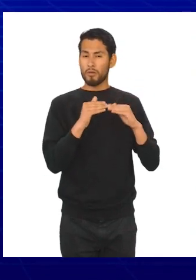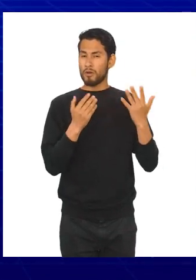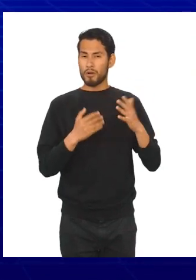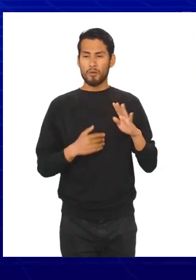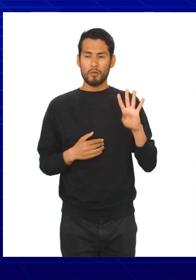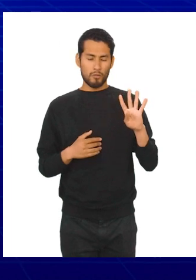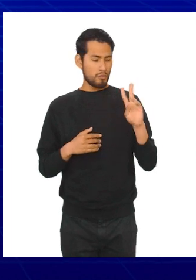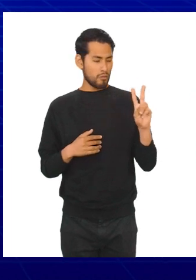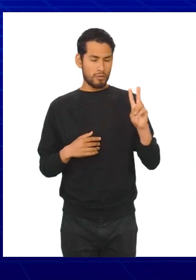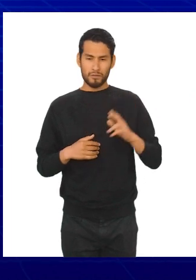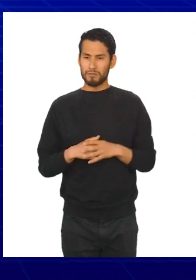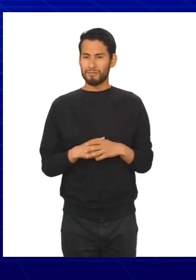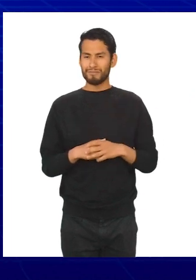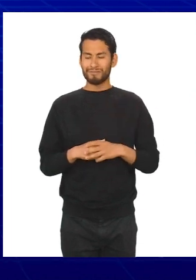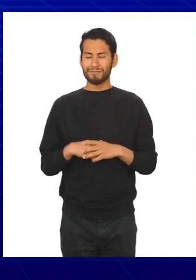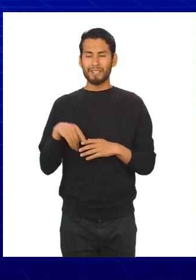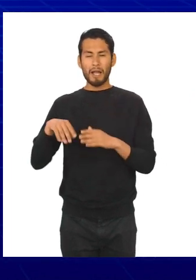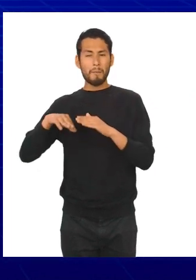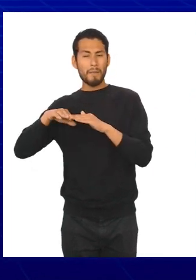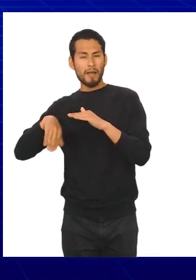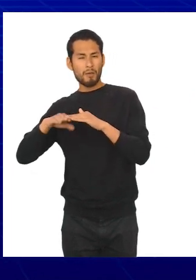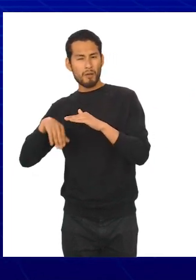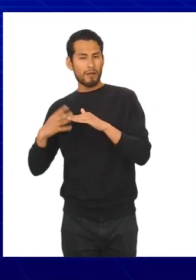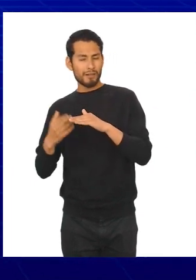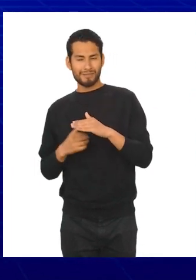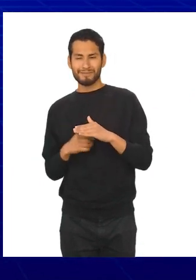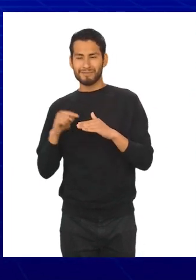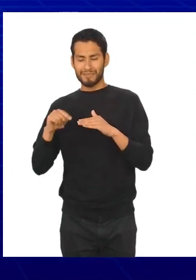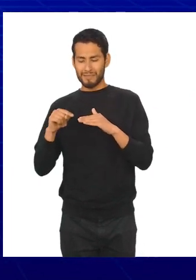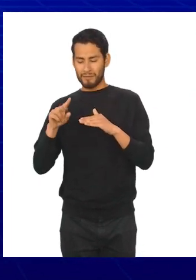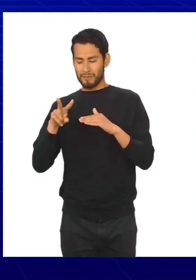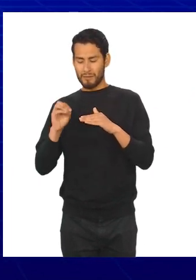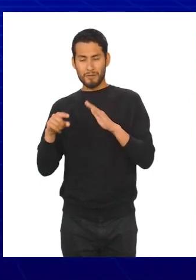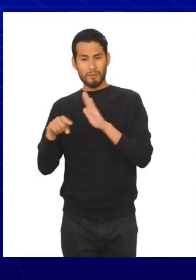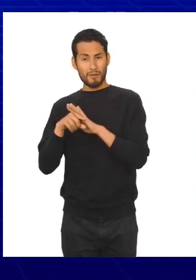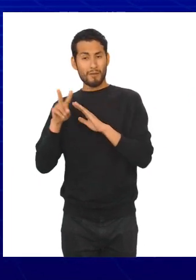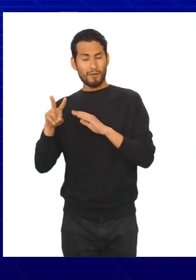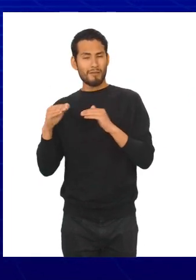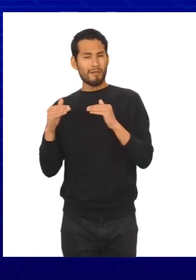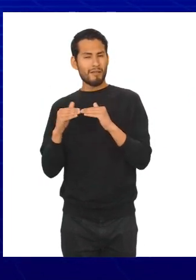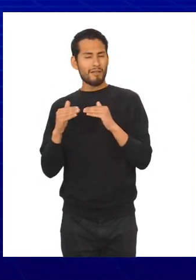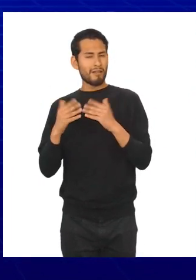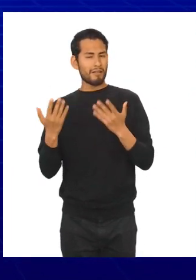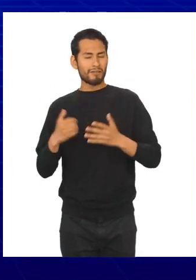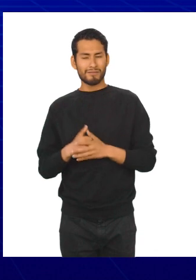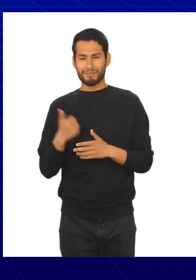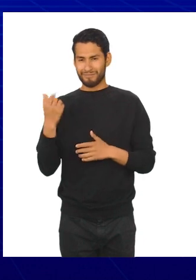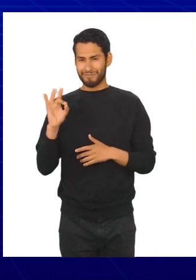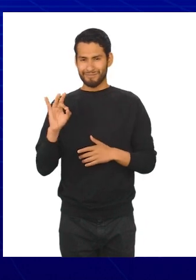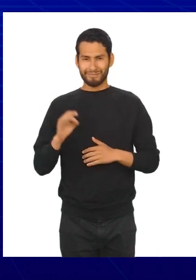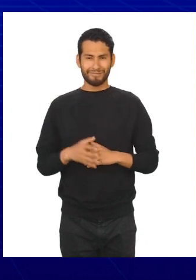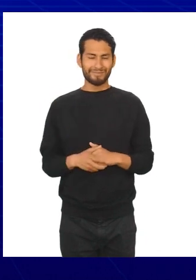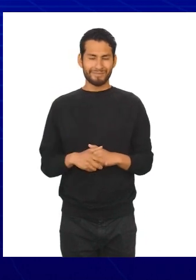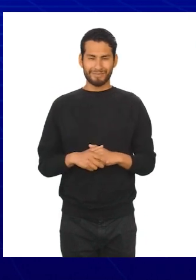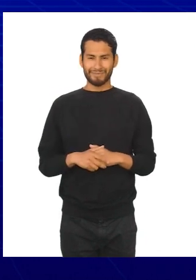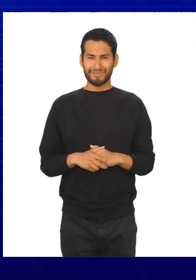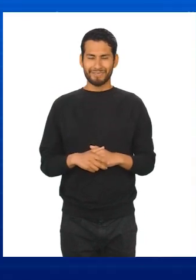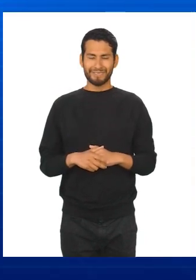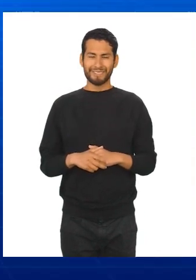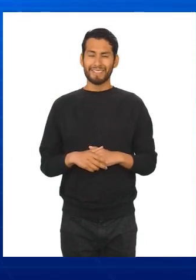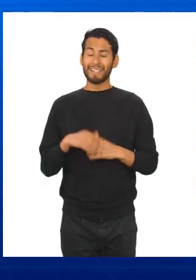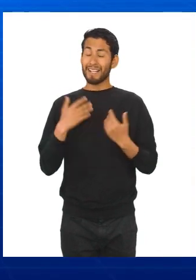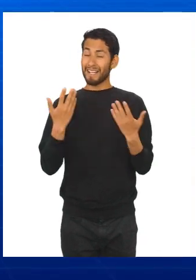que nos da 42. Valor menor es igual a 20 menos 2, que nos da como resultado 18.